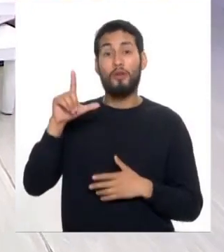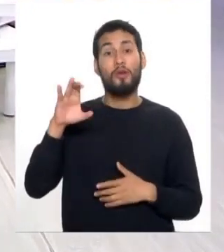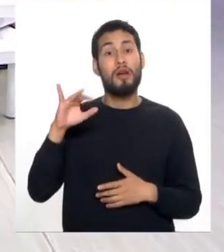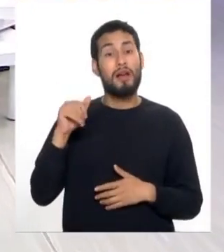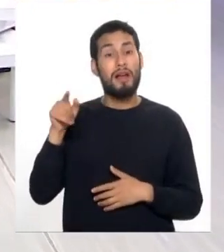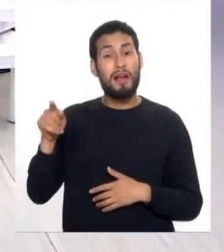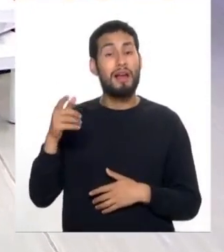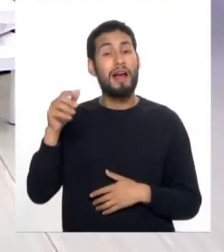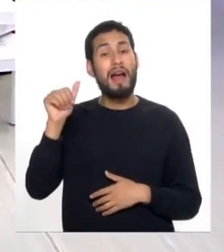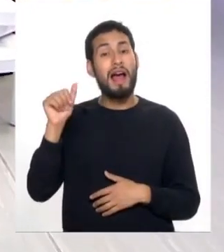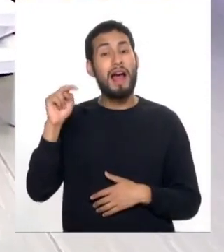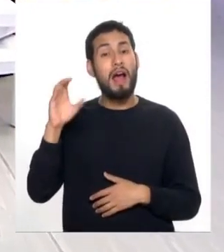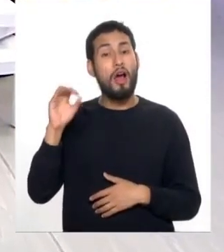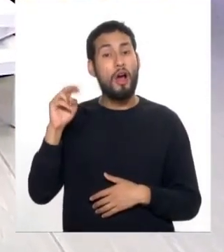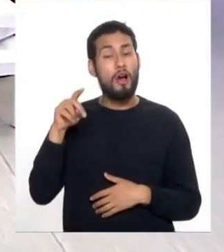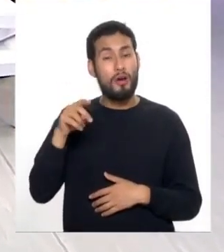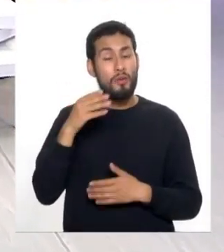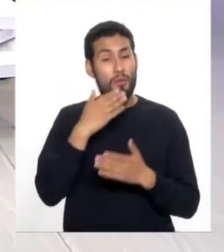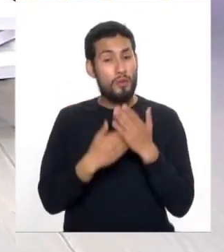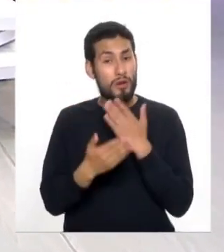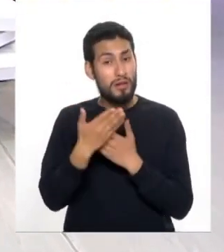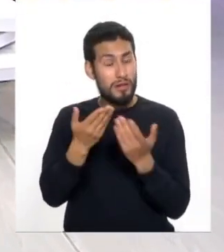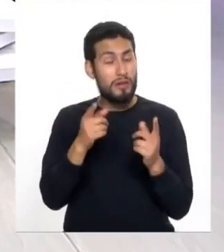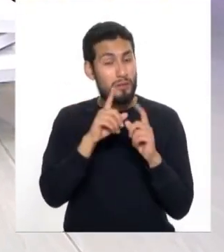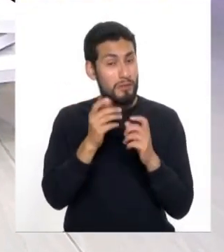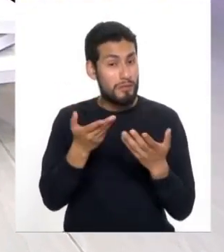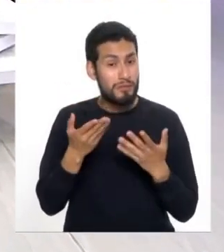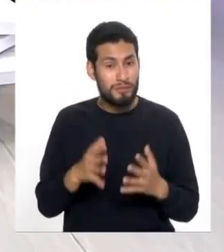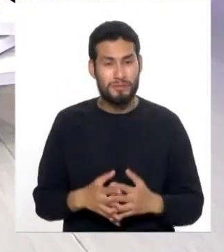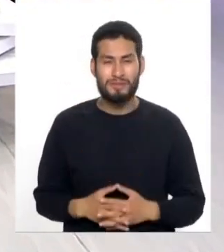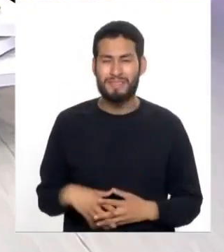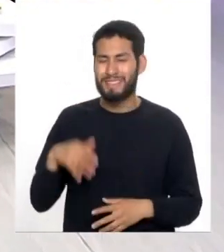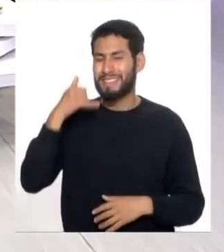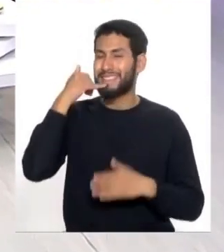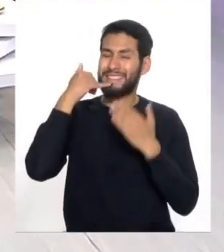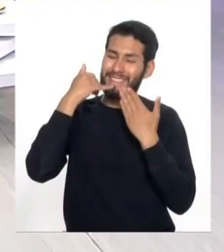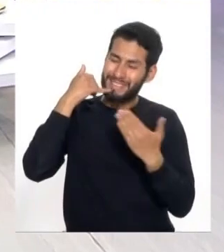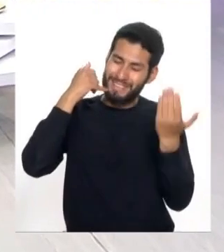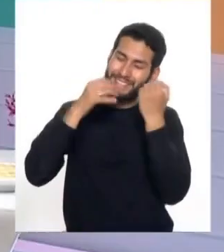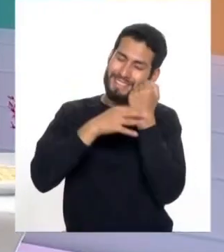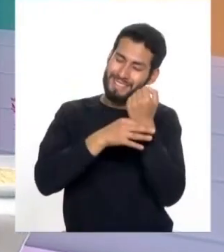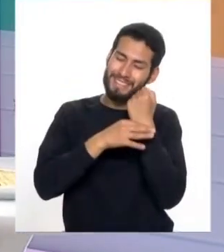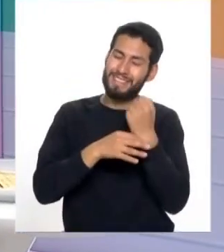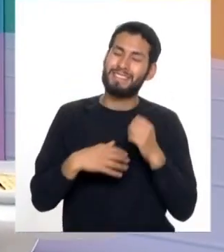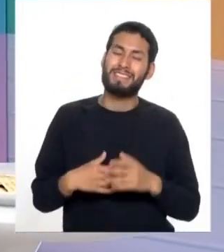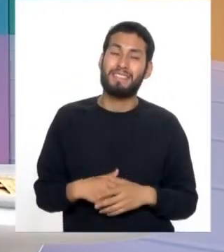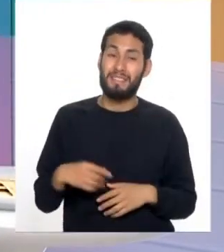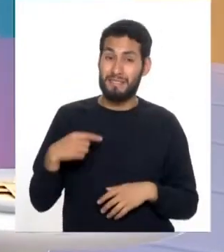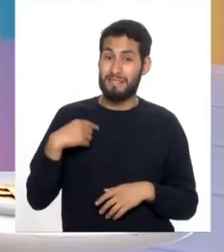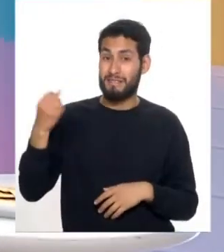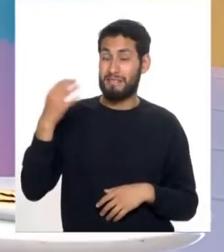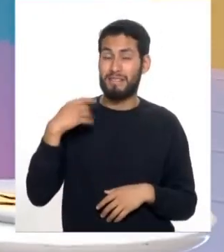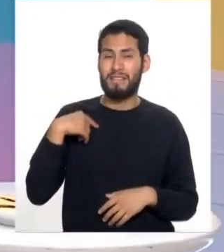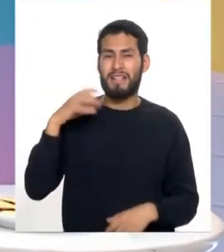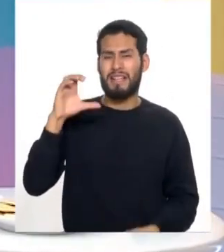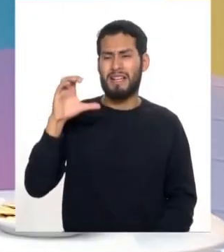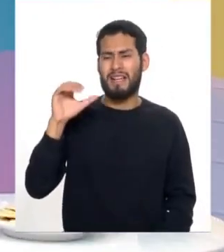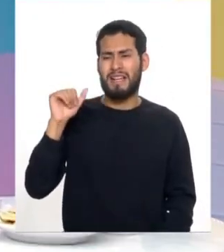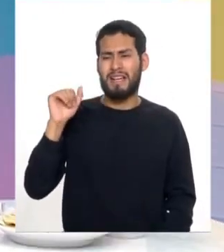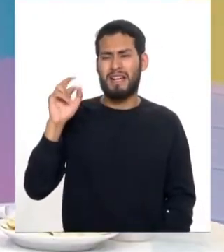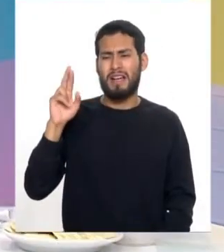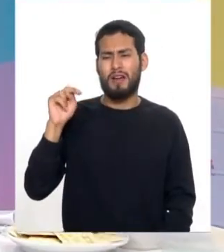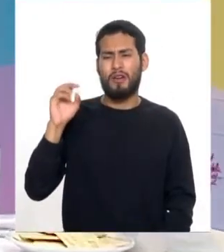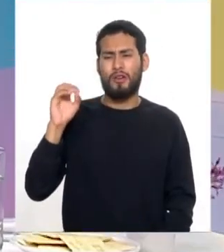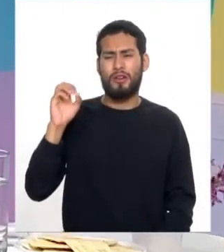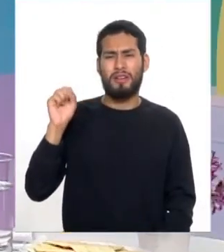días. ¿Cuál es tu consulta? Buenos días, doctora. Bueno, a mí me han diagnosticado carnosidad y